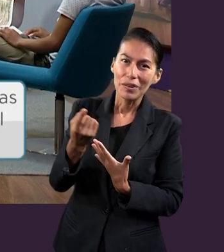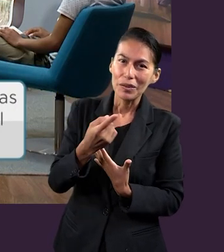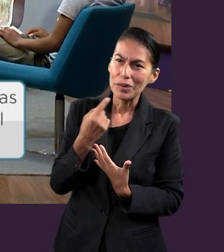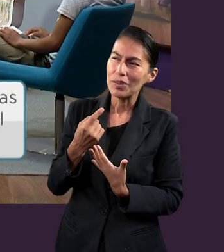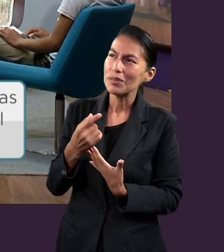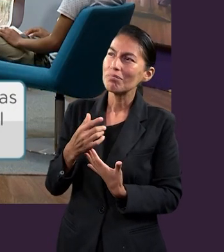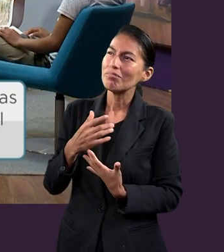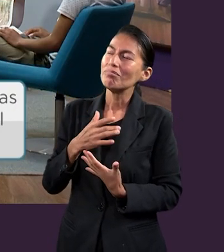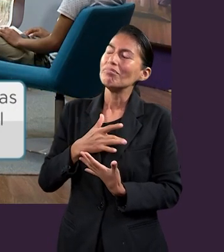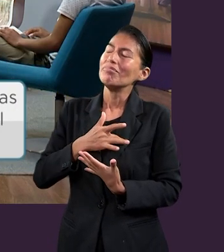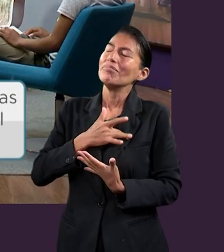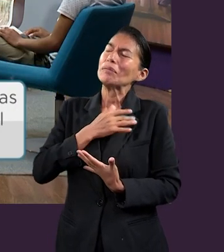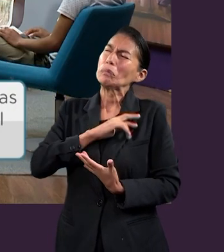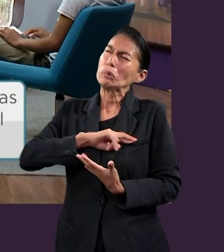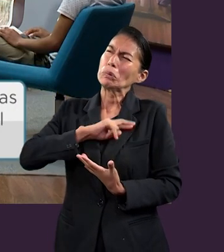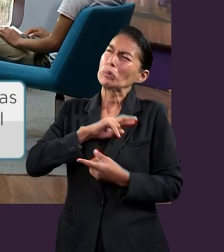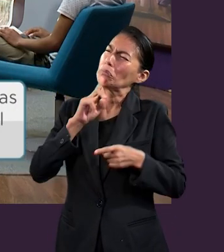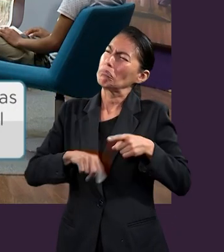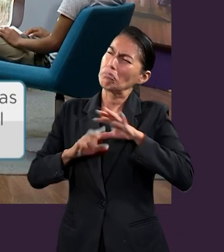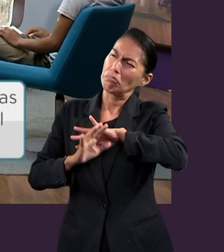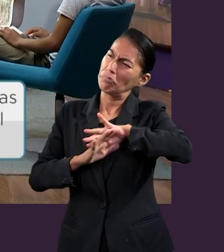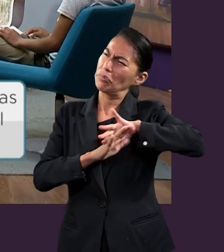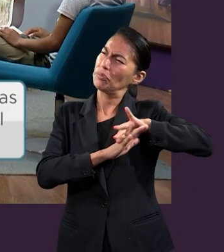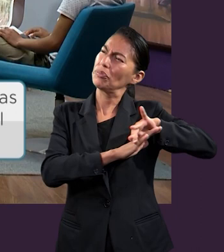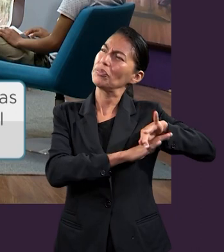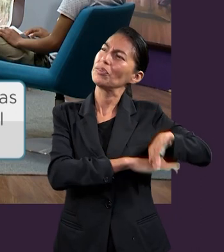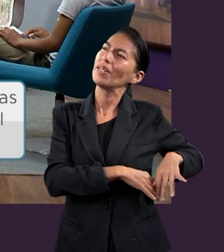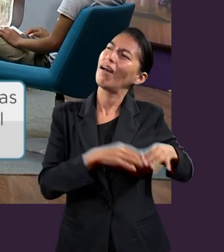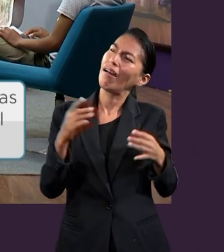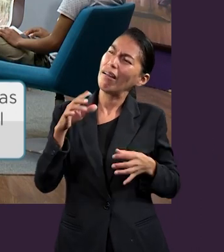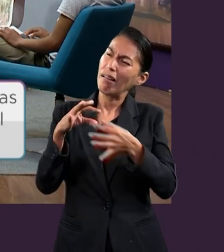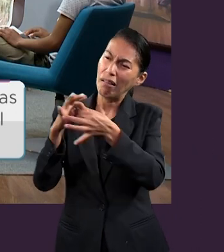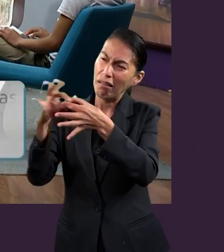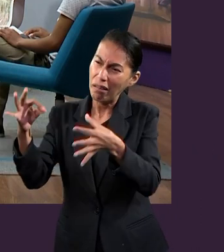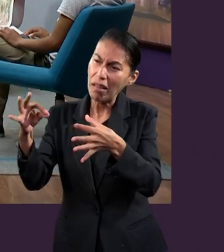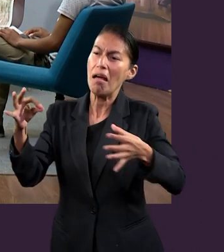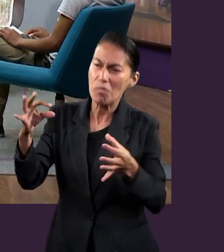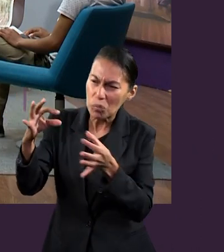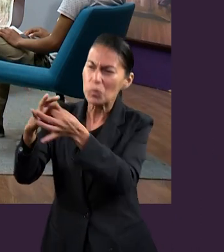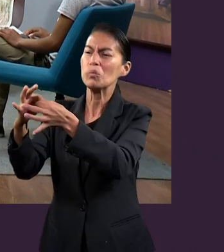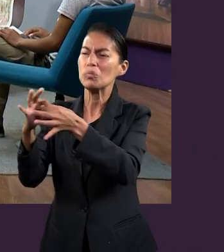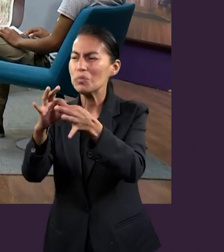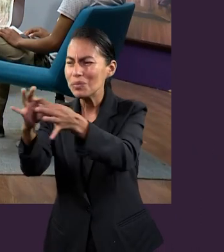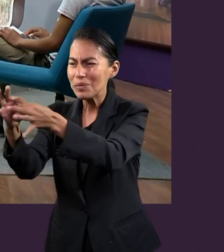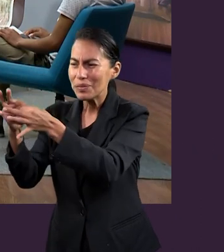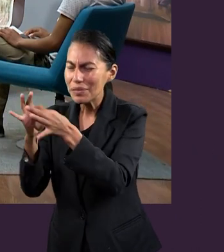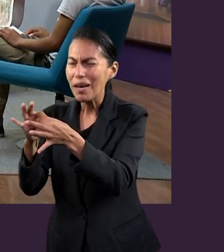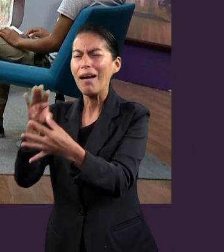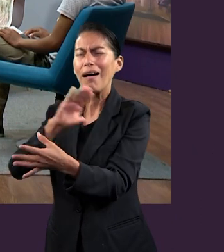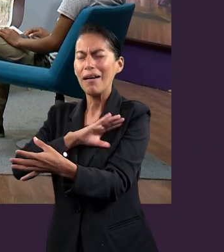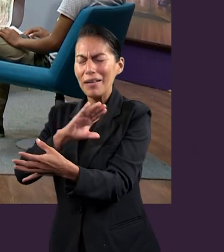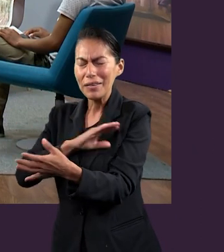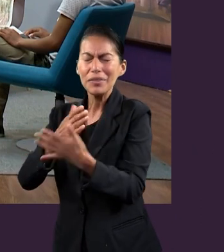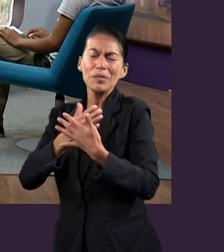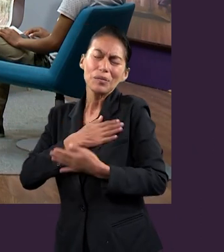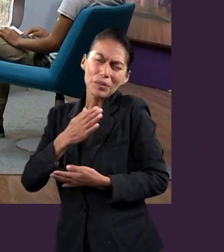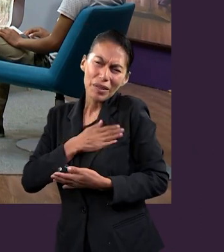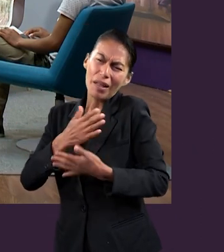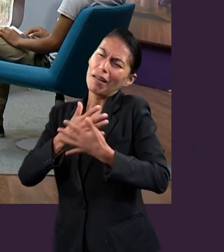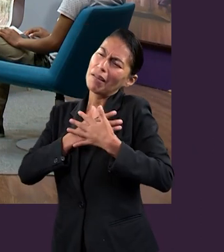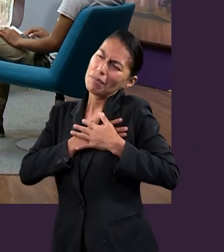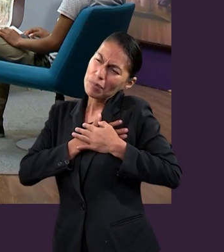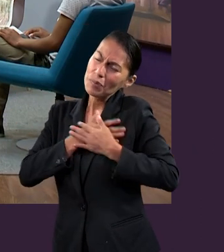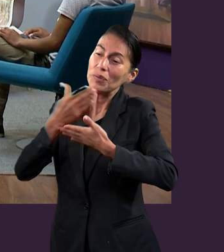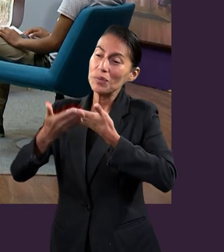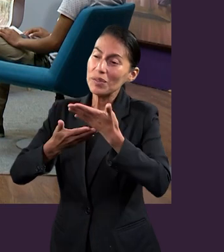o reestablecer, reintegrar esas relaciones que han sido fracturadas. Y cuando hablamos de esa unidad